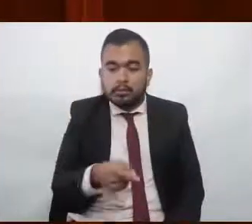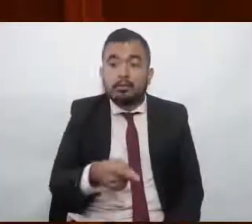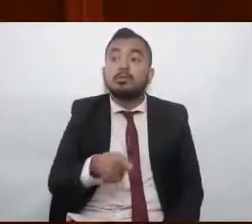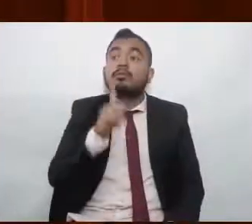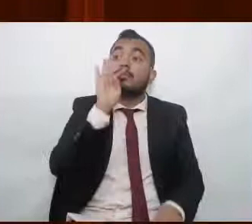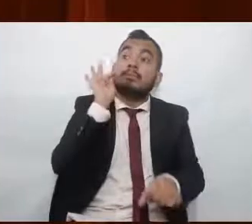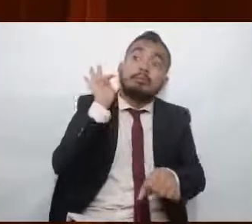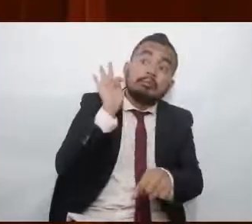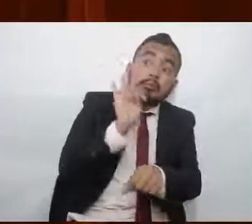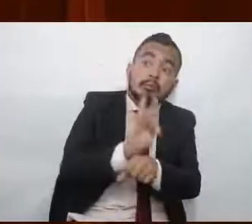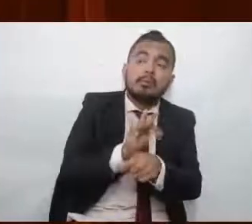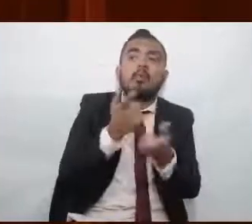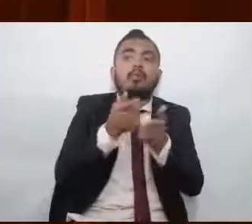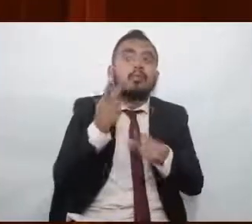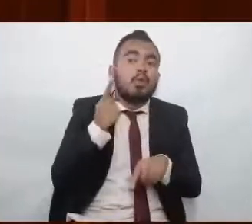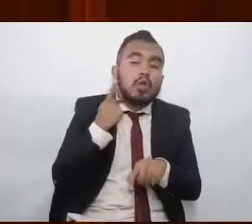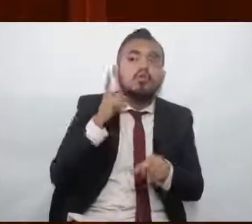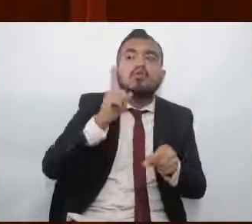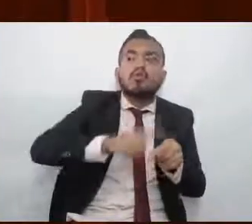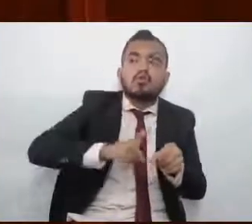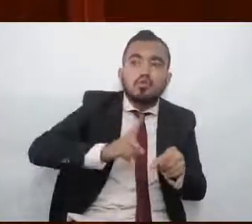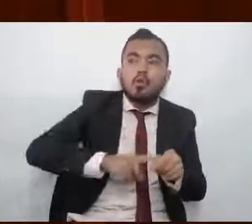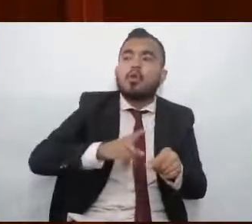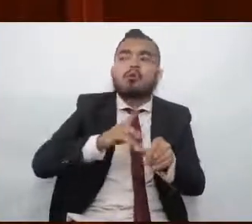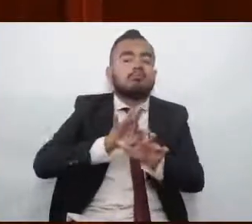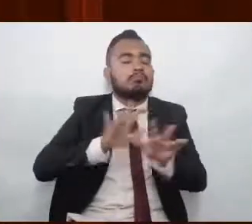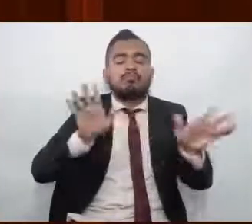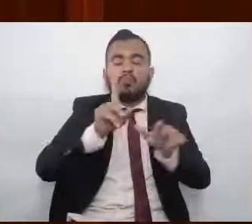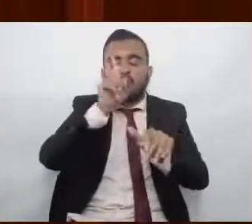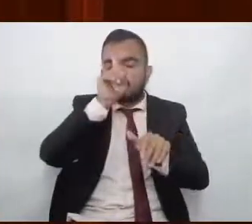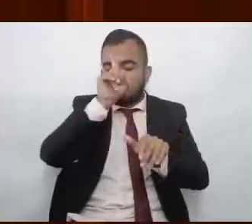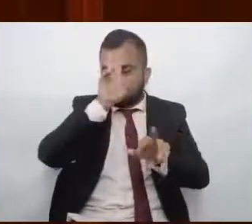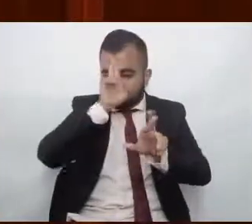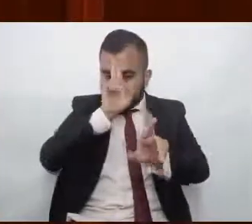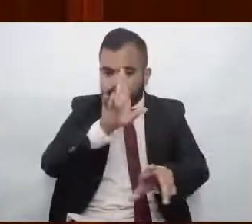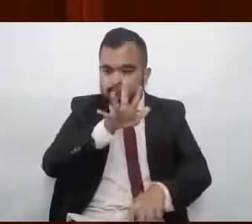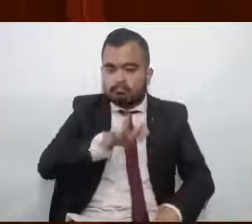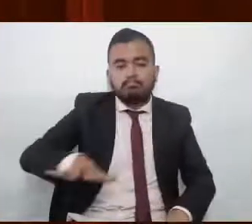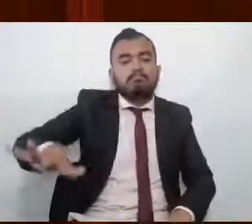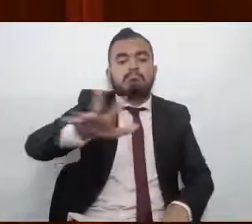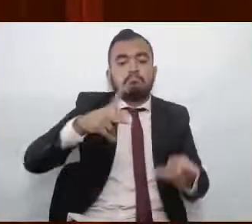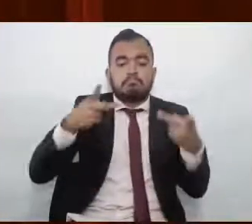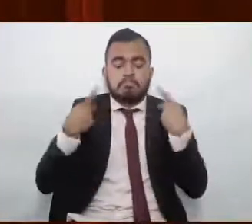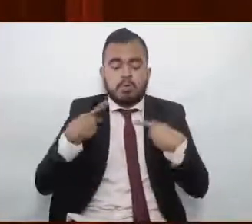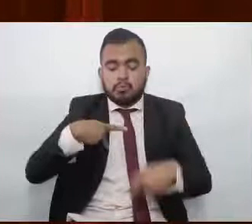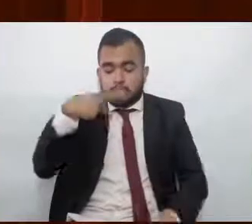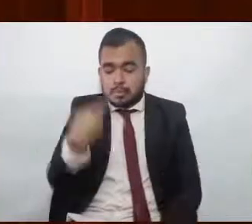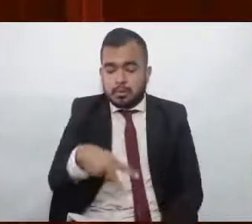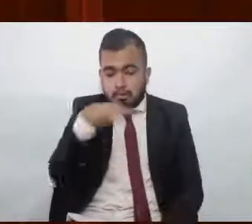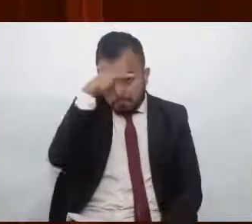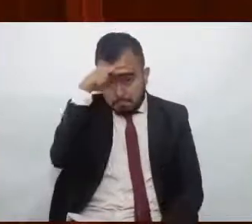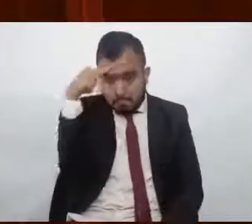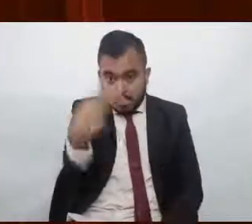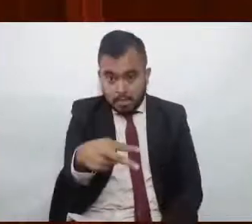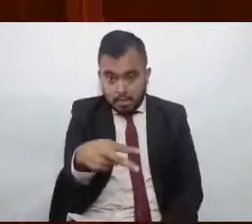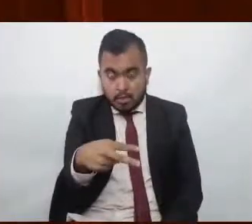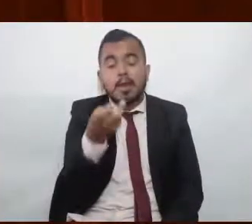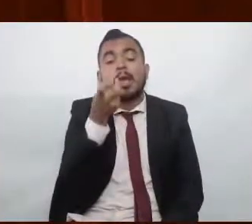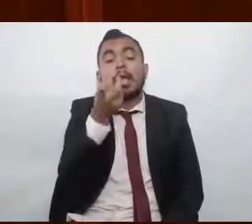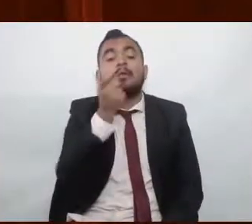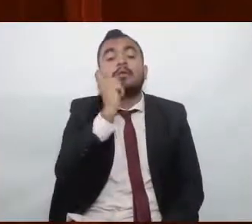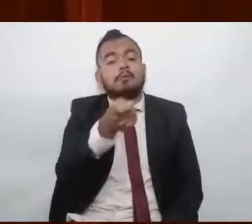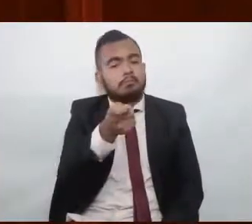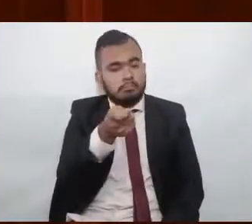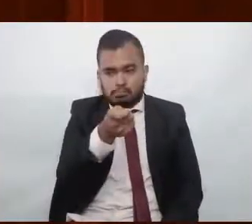distinguos, es para servir al pueblo de México y dentro de esta sistematicidad de reconocimiento de derechos a algunos